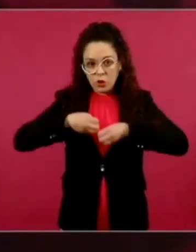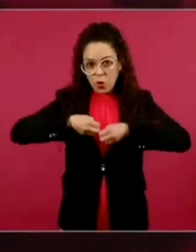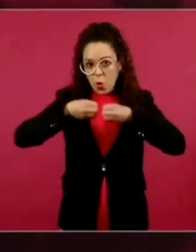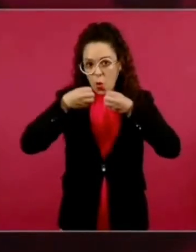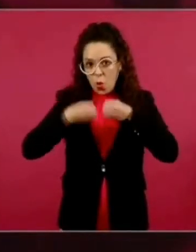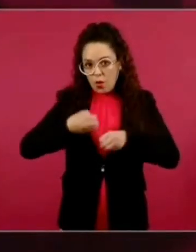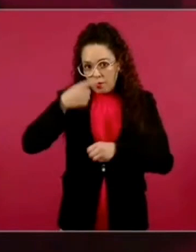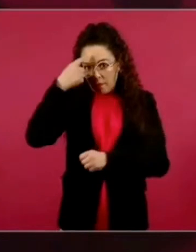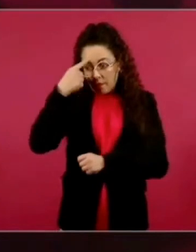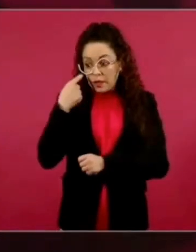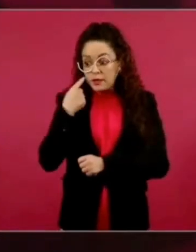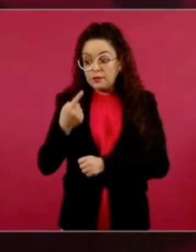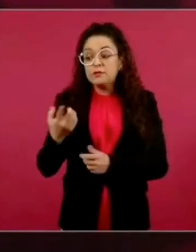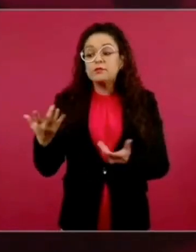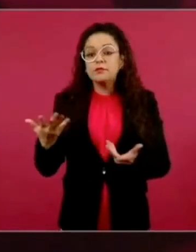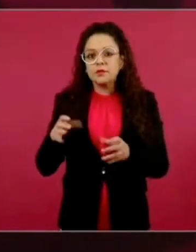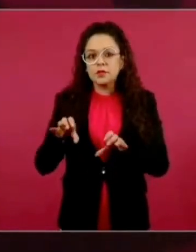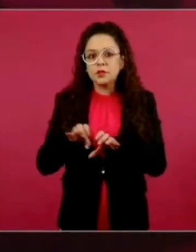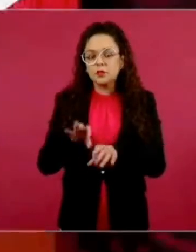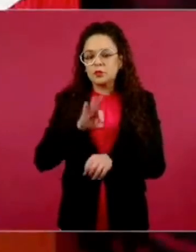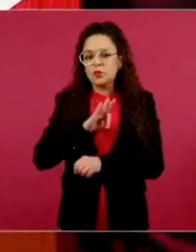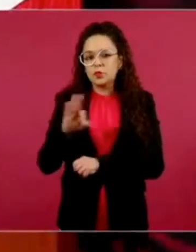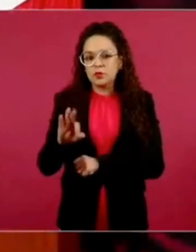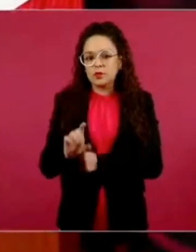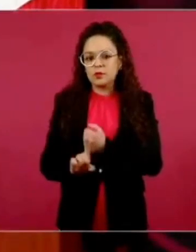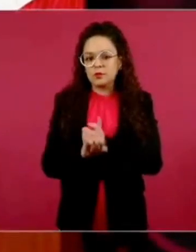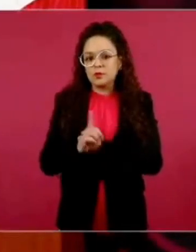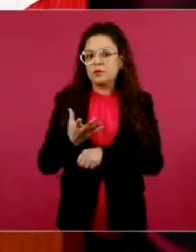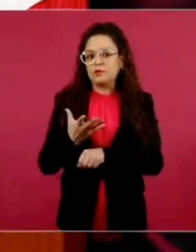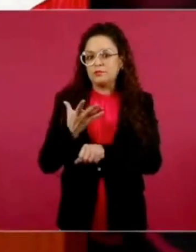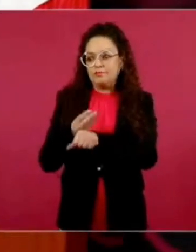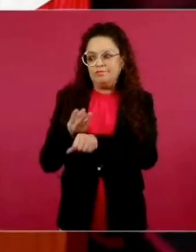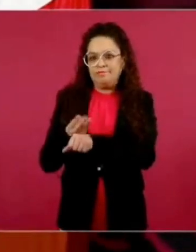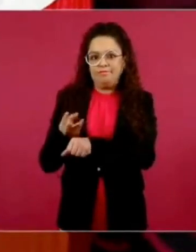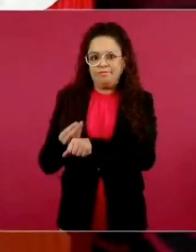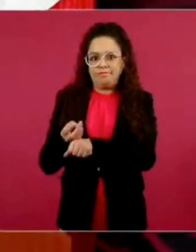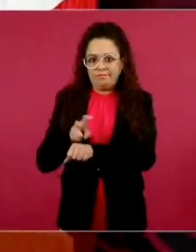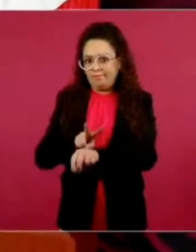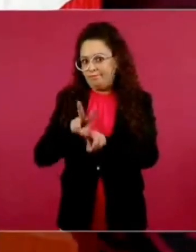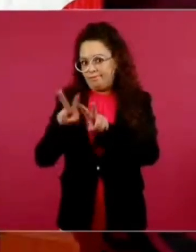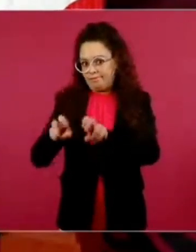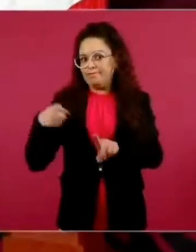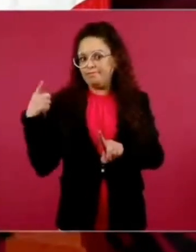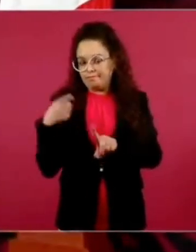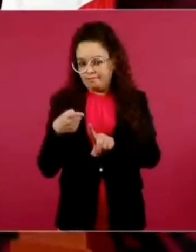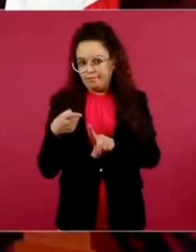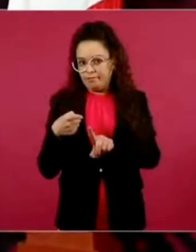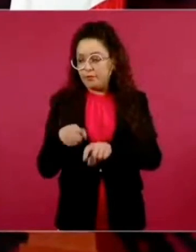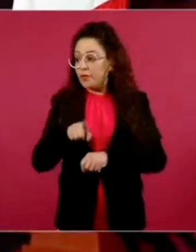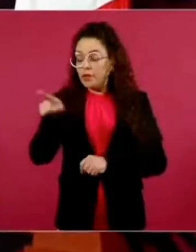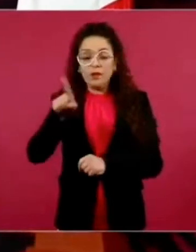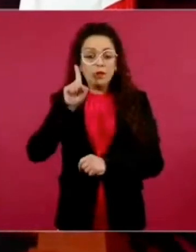ocupados viendo este asunto y que Rosa Aizela